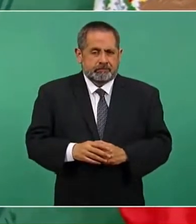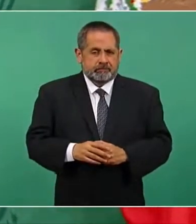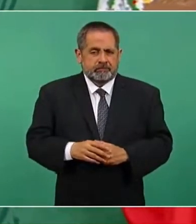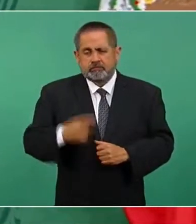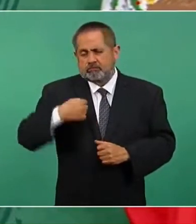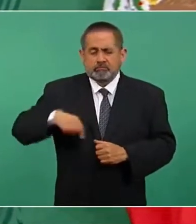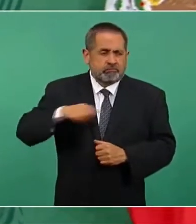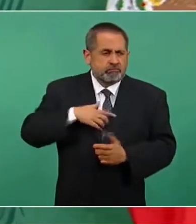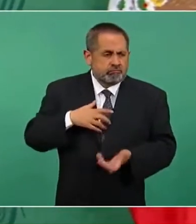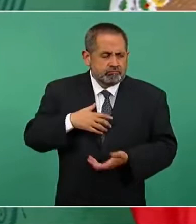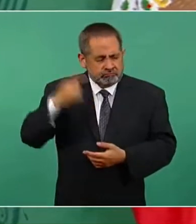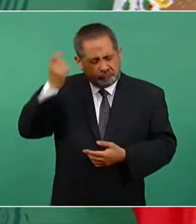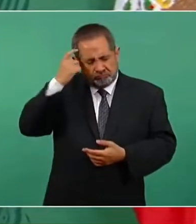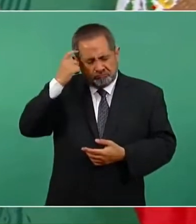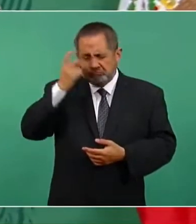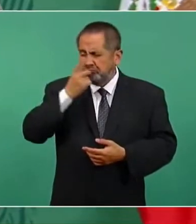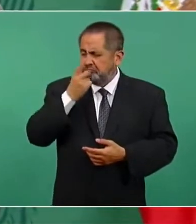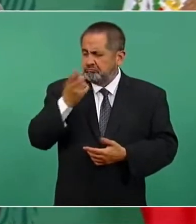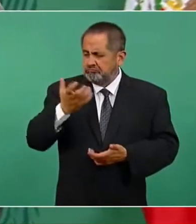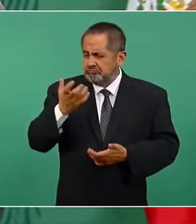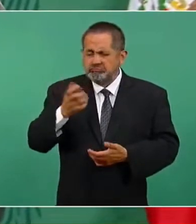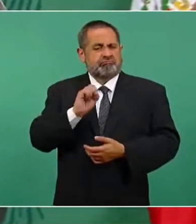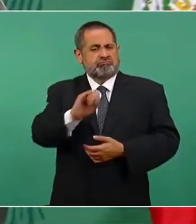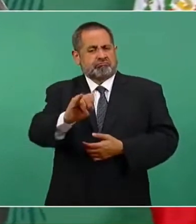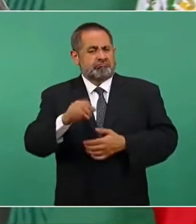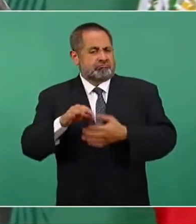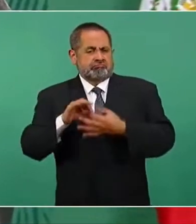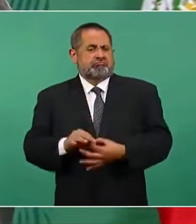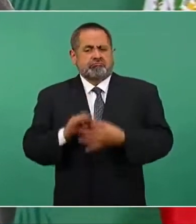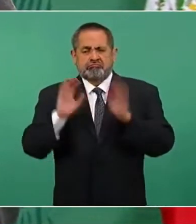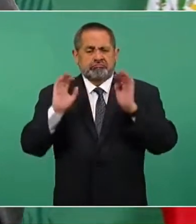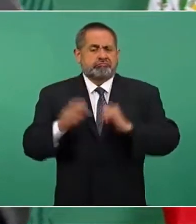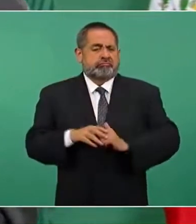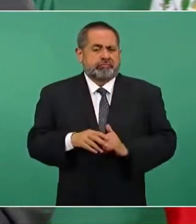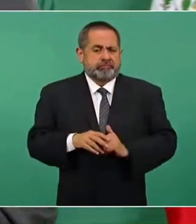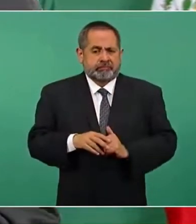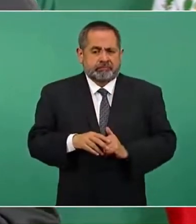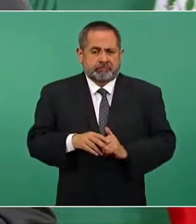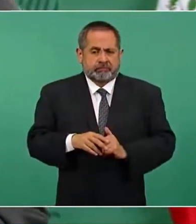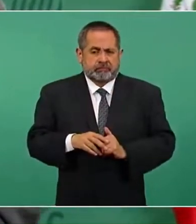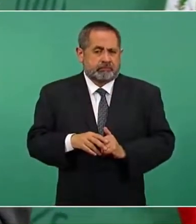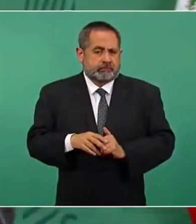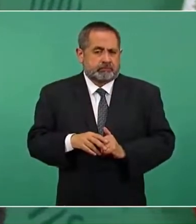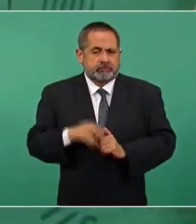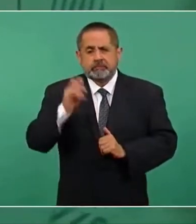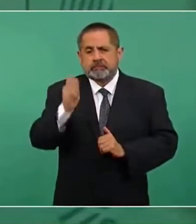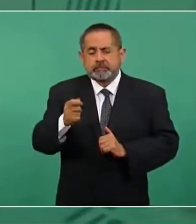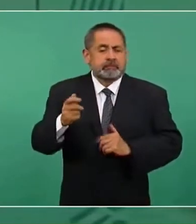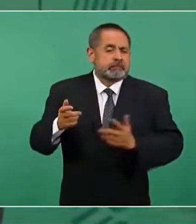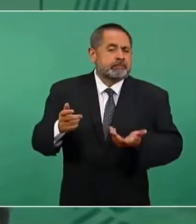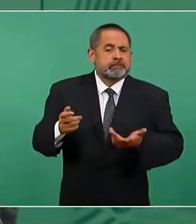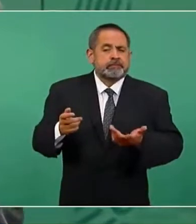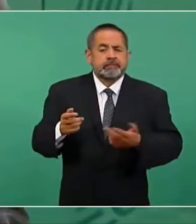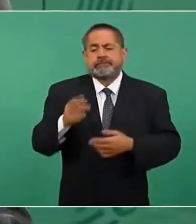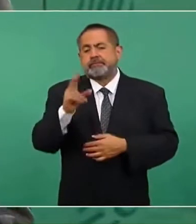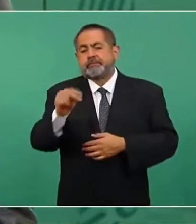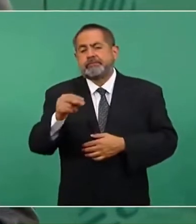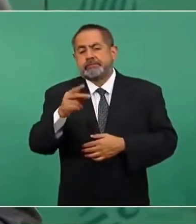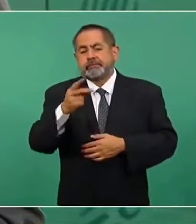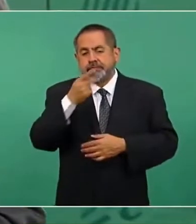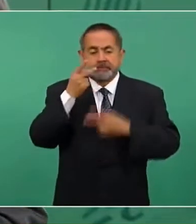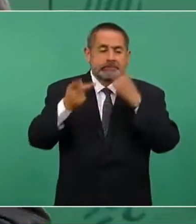consecuentes, porque no se trata nada más de